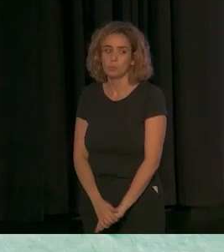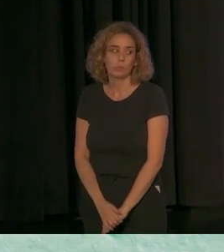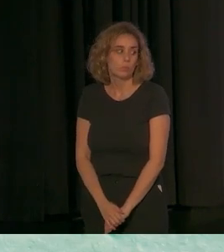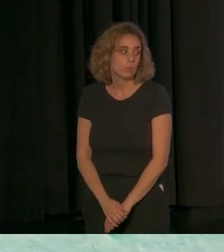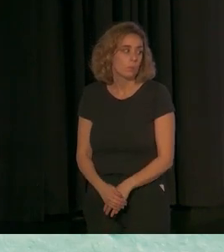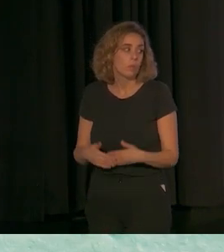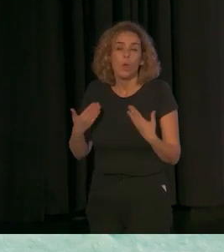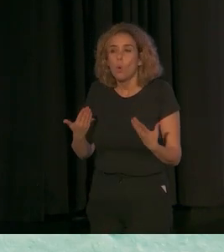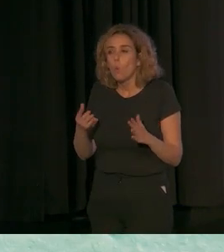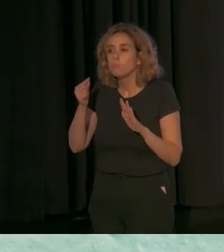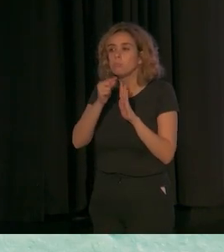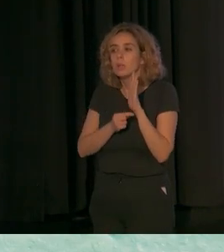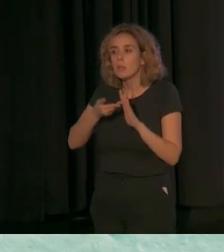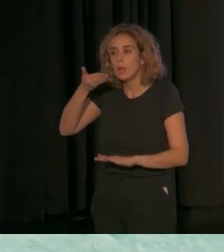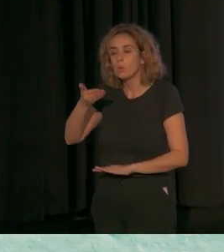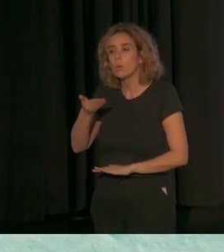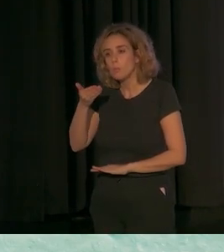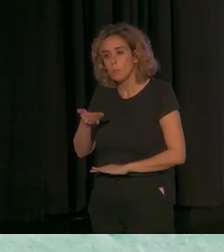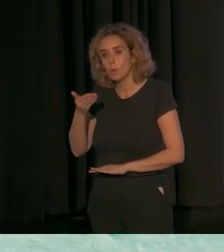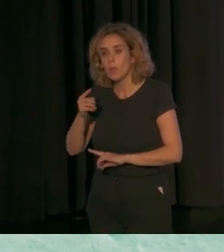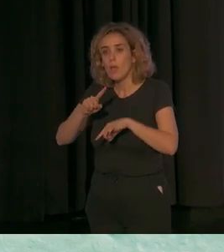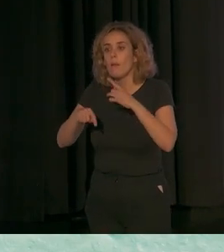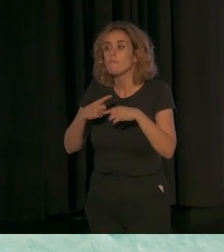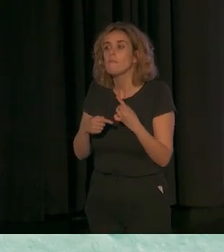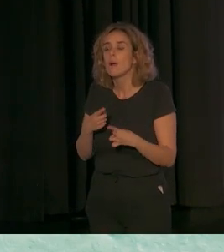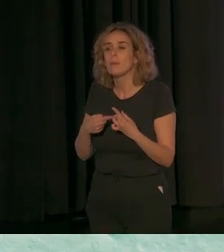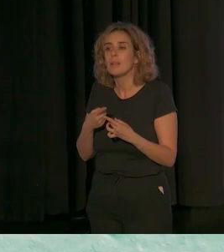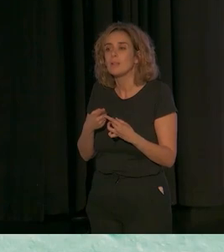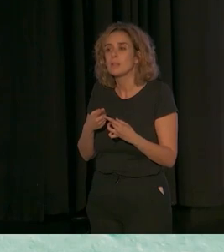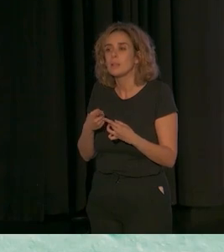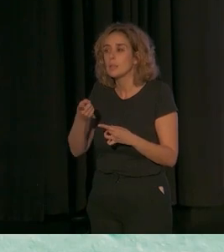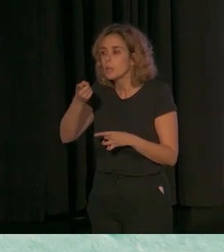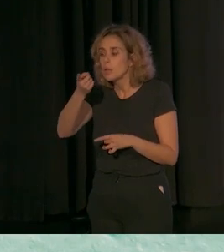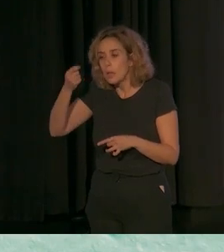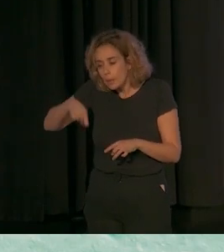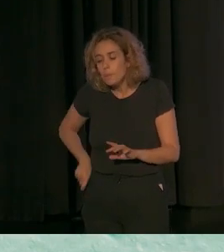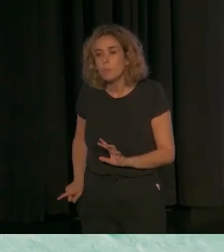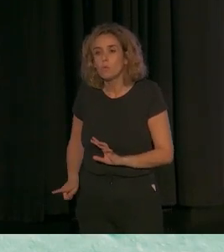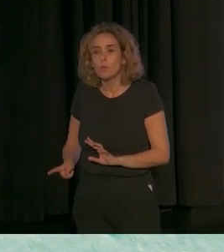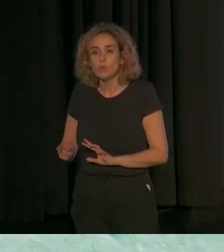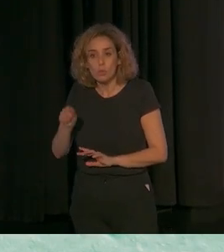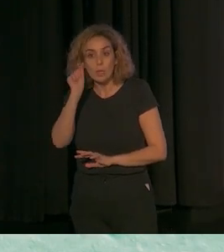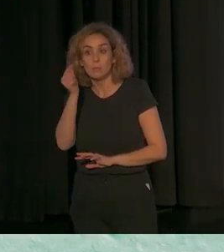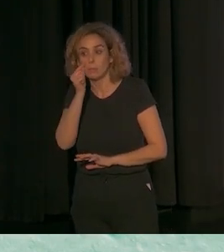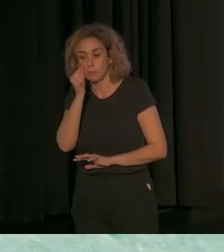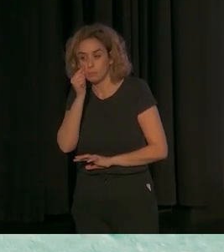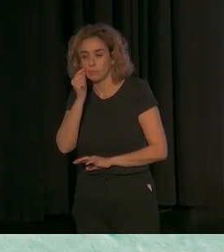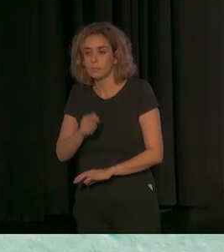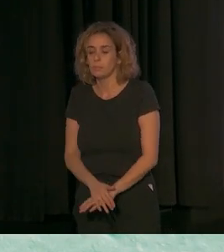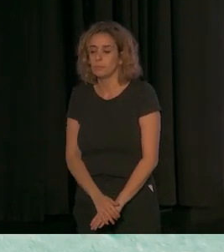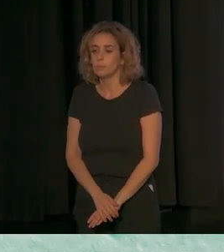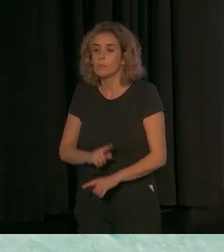Un dato importante que manifiestan las familias y que merece la pena que los profesionales tengamos en cuenta es que